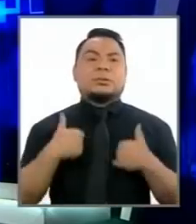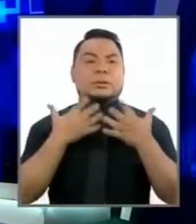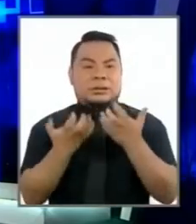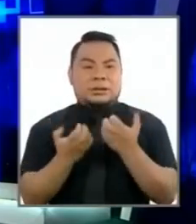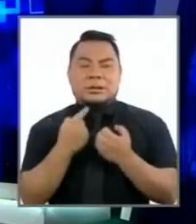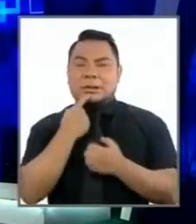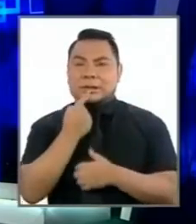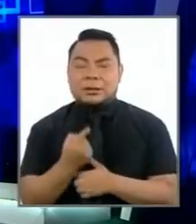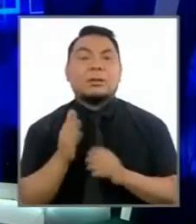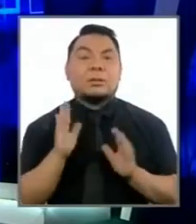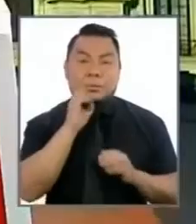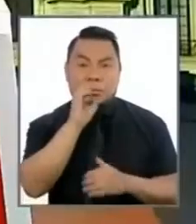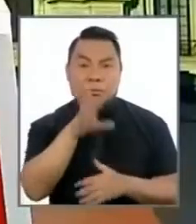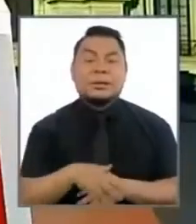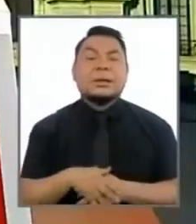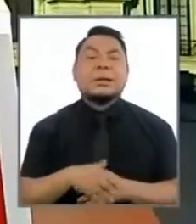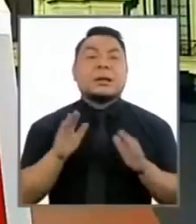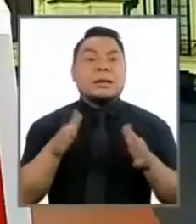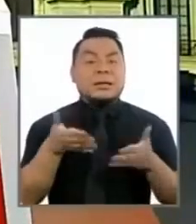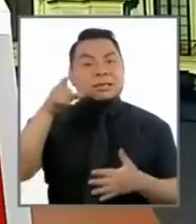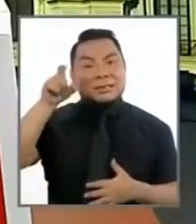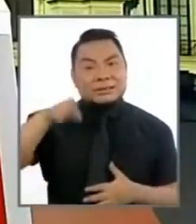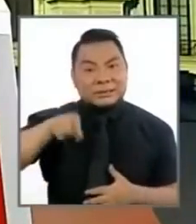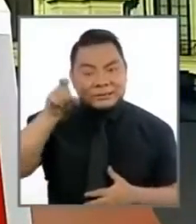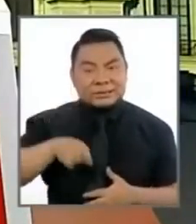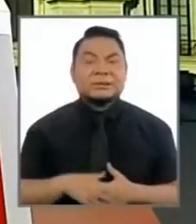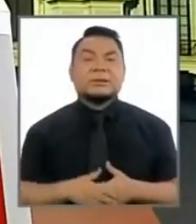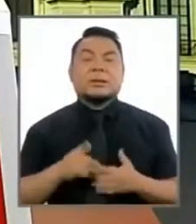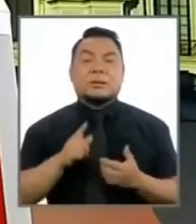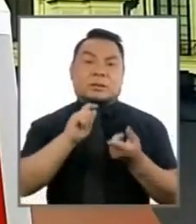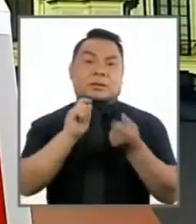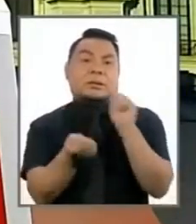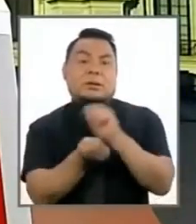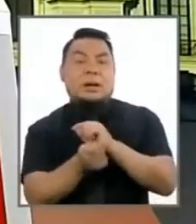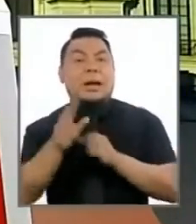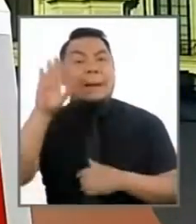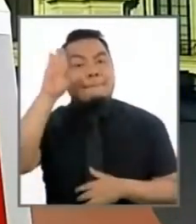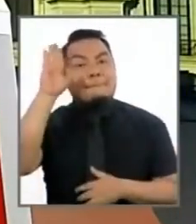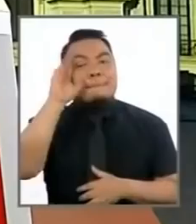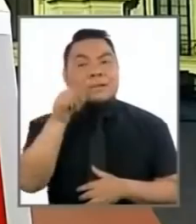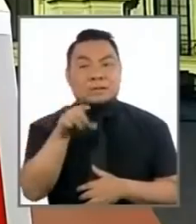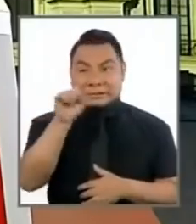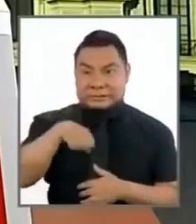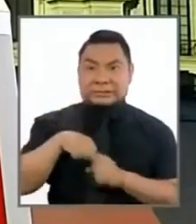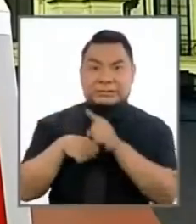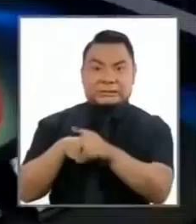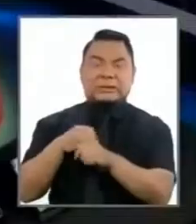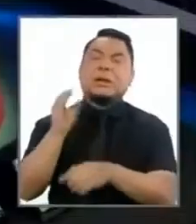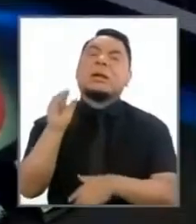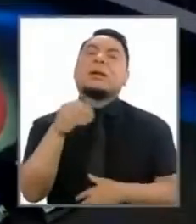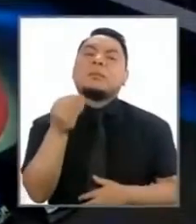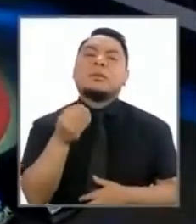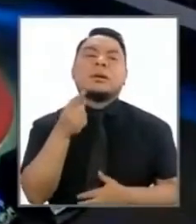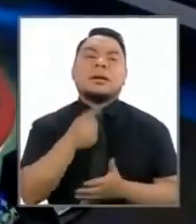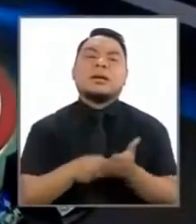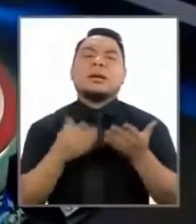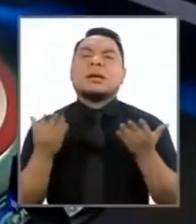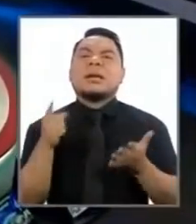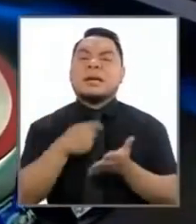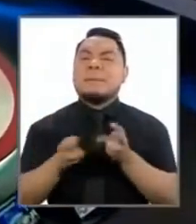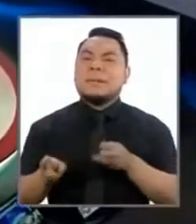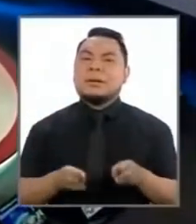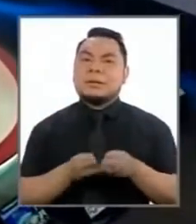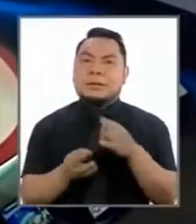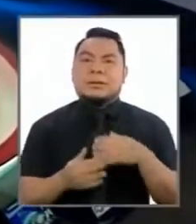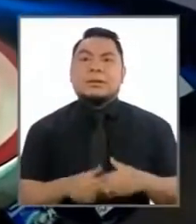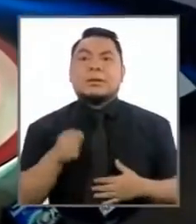tevita, de pronto lo pueden tomar. ¿Es necesario reformar la policía? Si fuera así, ¿por qué? ¿En qué plazos? ¿De qué manera?